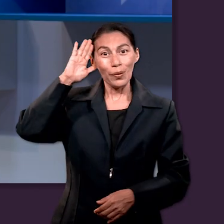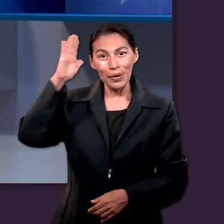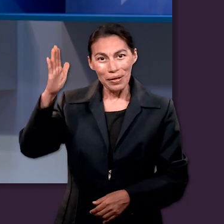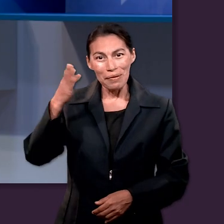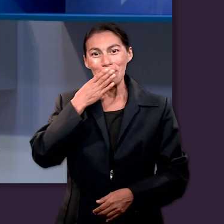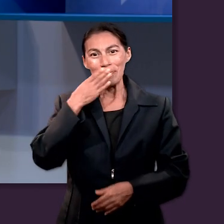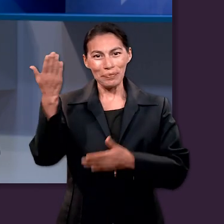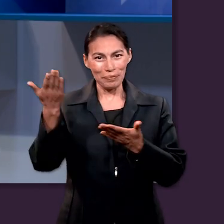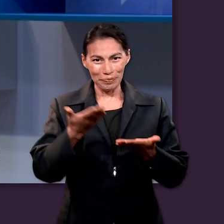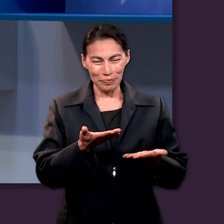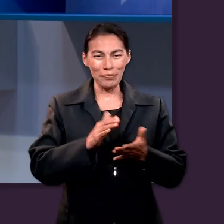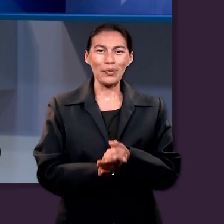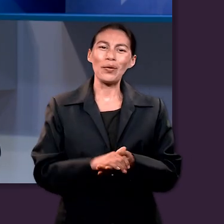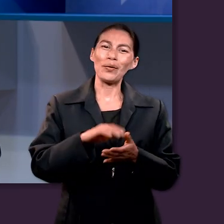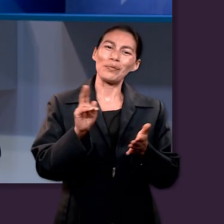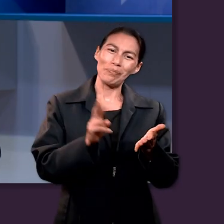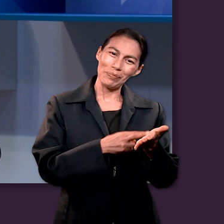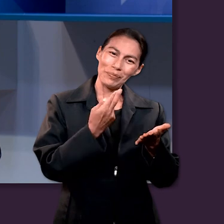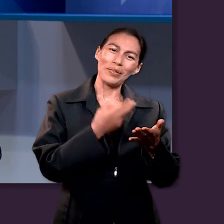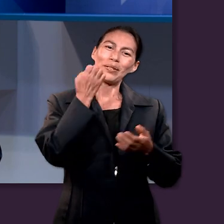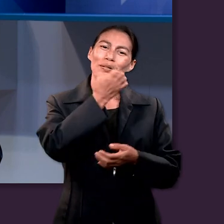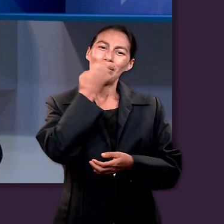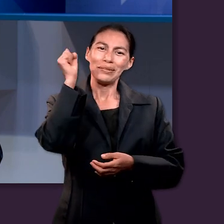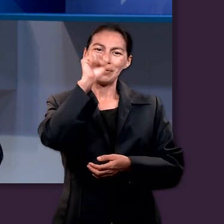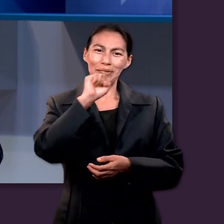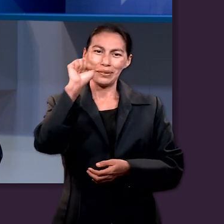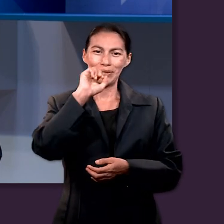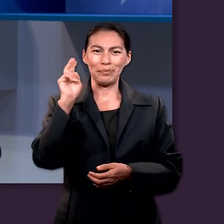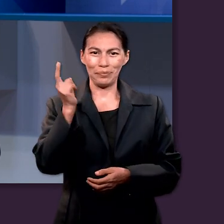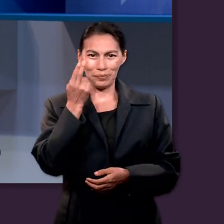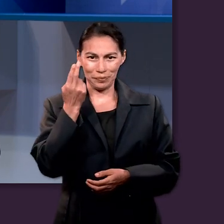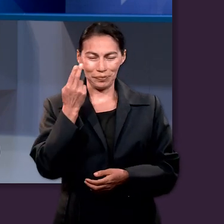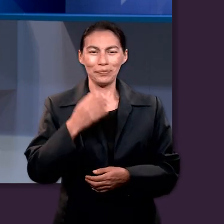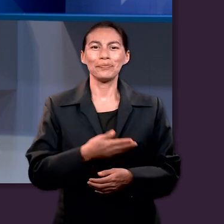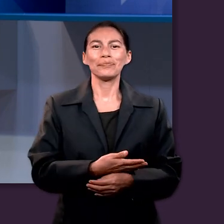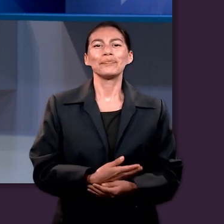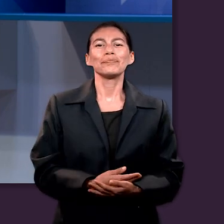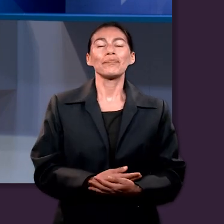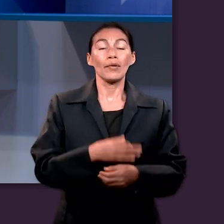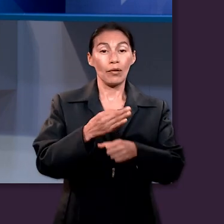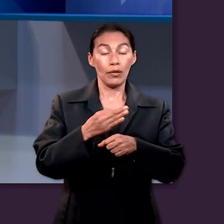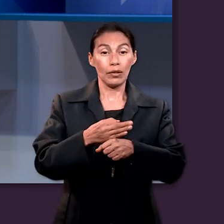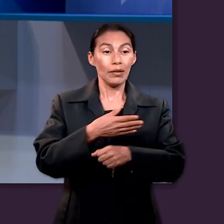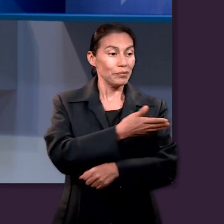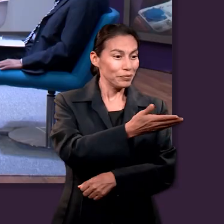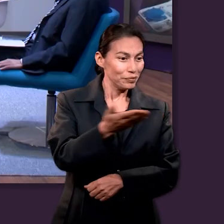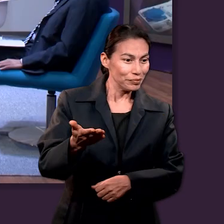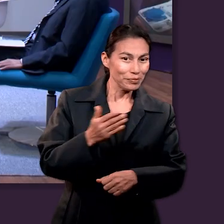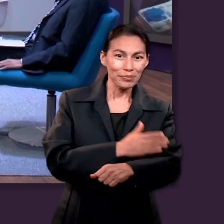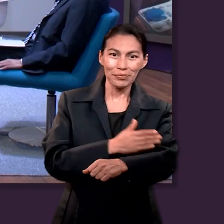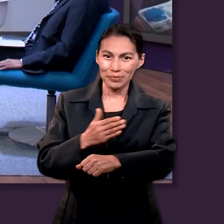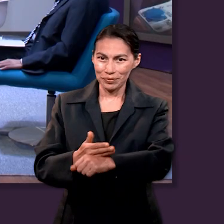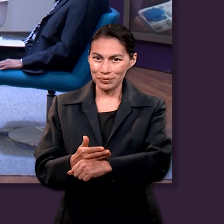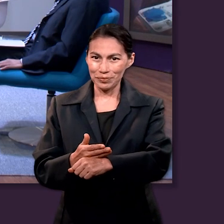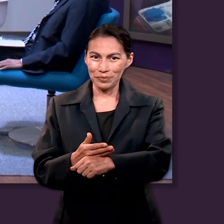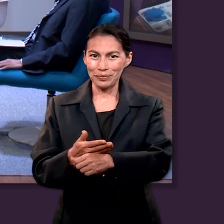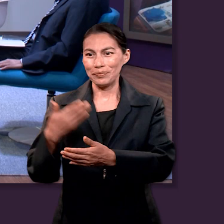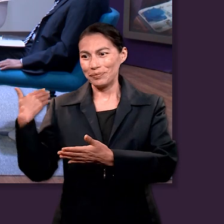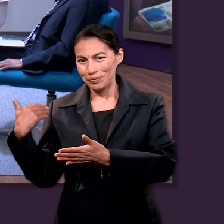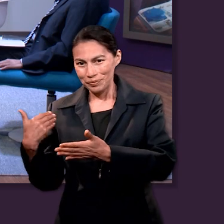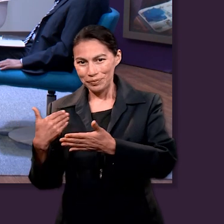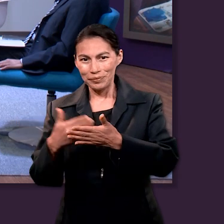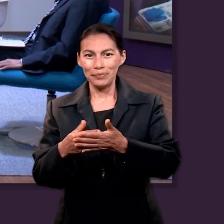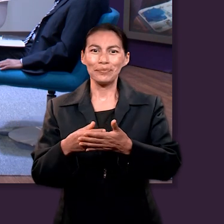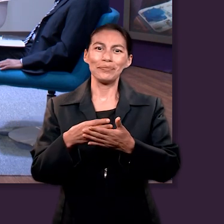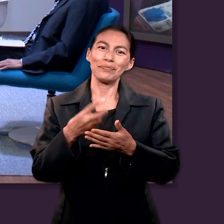Hola, ¿qué tal? Bienvenidos a un repaso más de la Escuela Sabática Universitaria. En esta ocasión me acompañan mis compañeros, que hemos estado